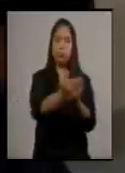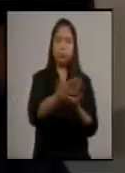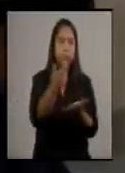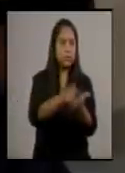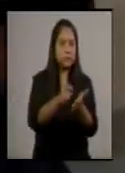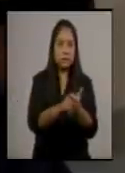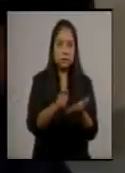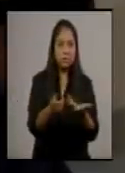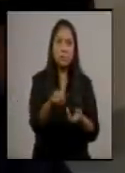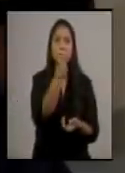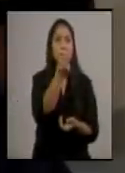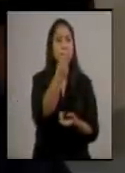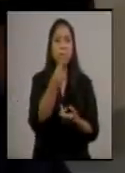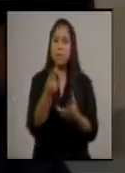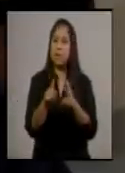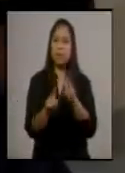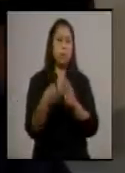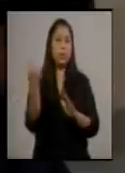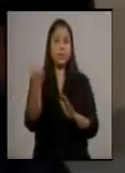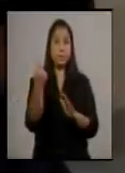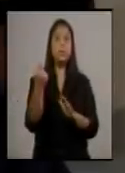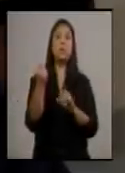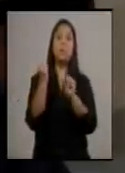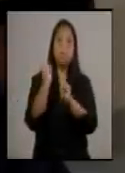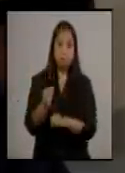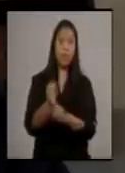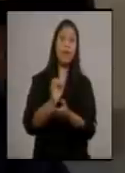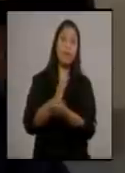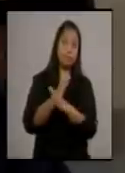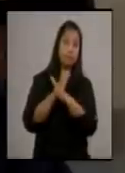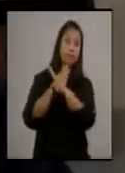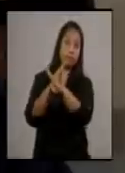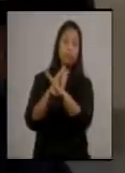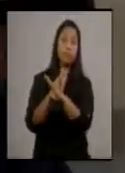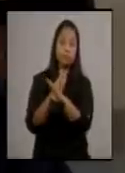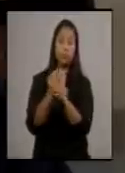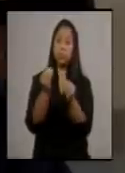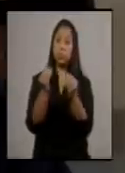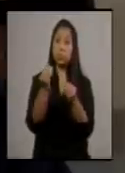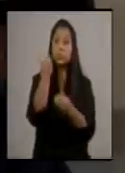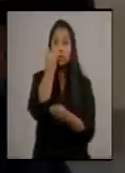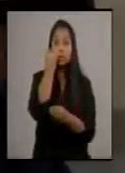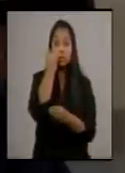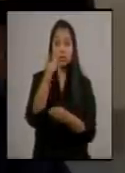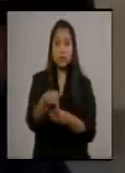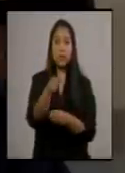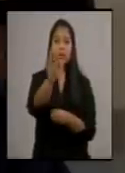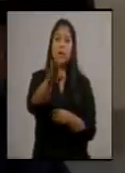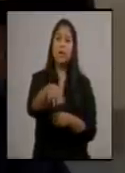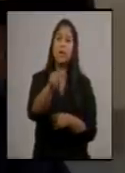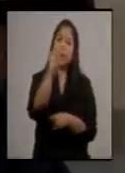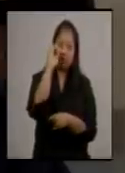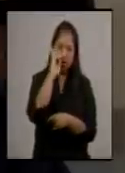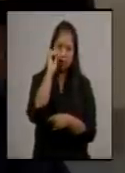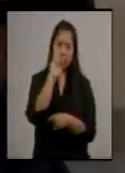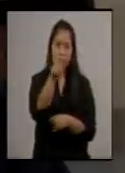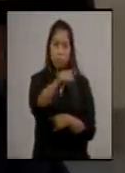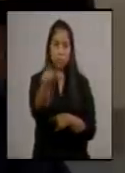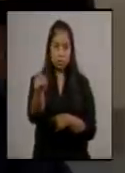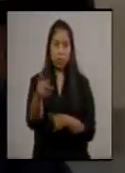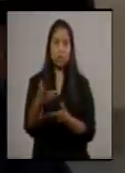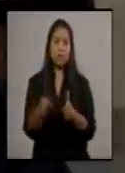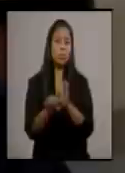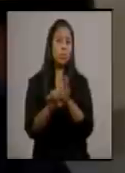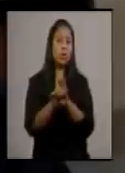sencillo, puede frenar muchísimo la enfermedad. Y tal vez aquí la reflexión está encaminada a aquellos que